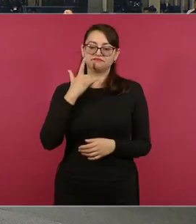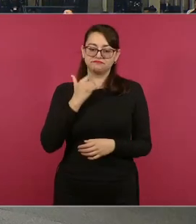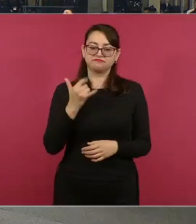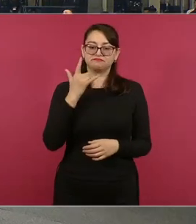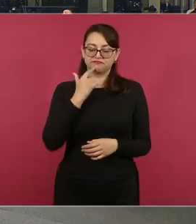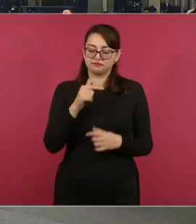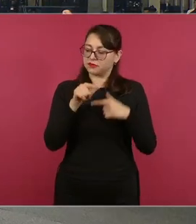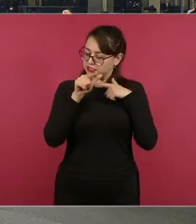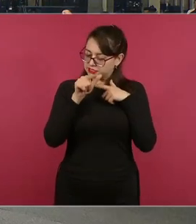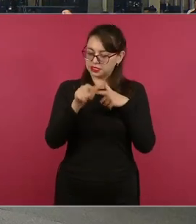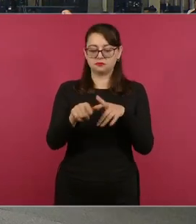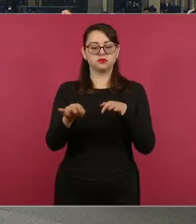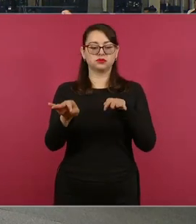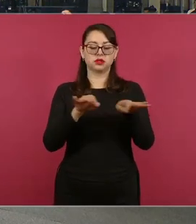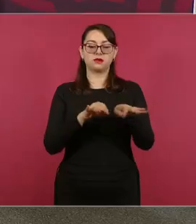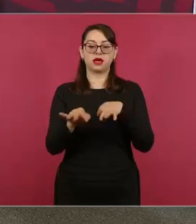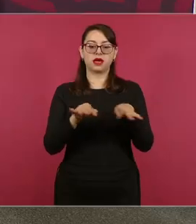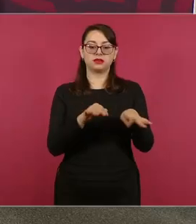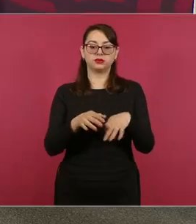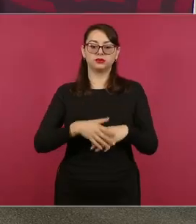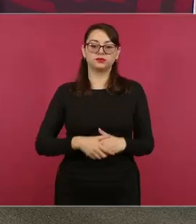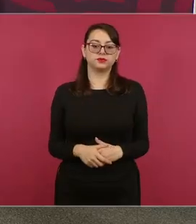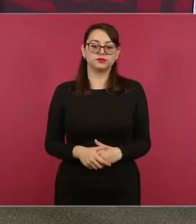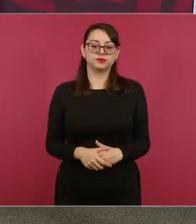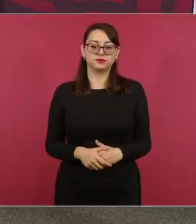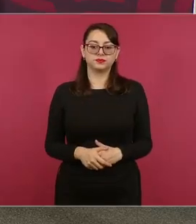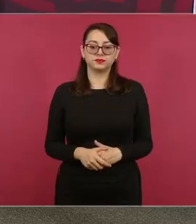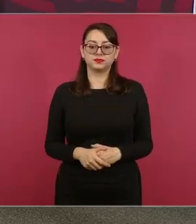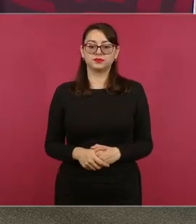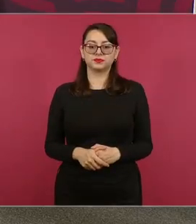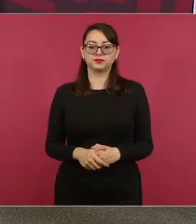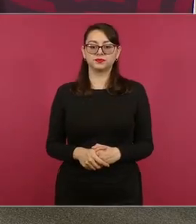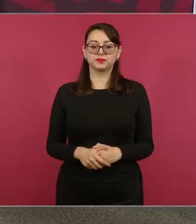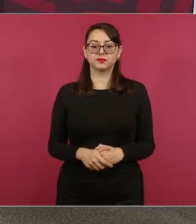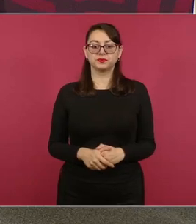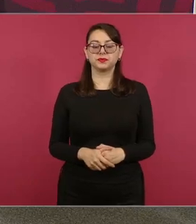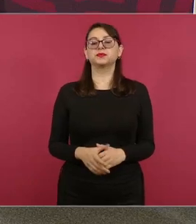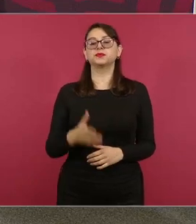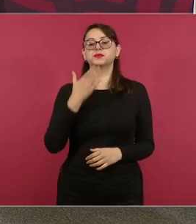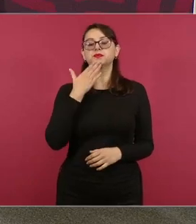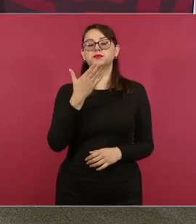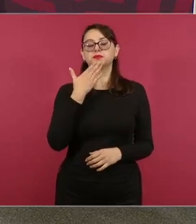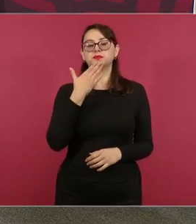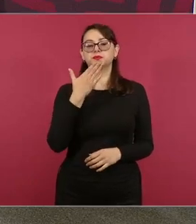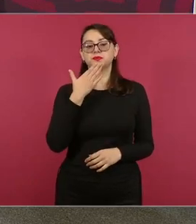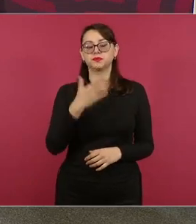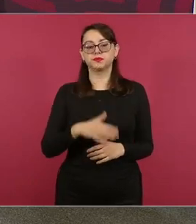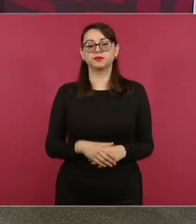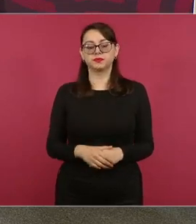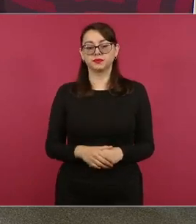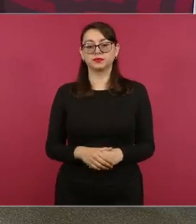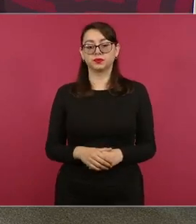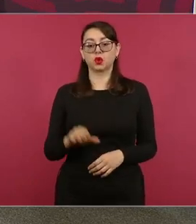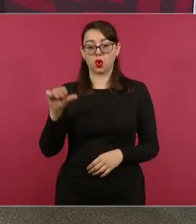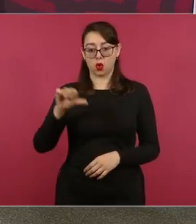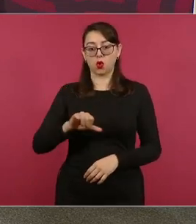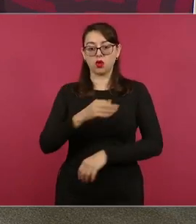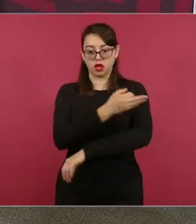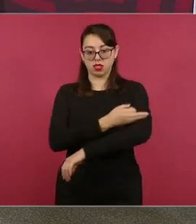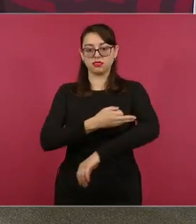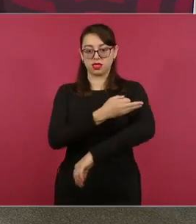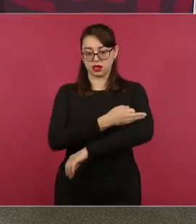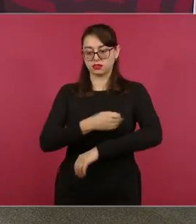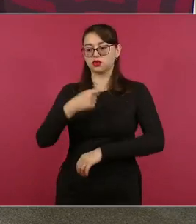nuestro querido Acapulco, presidente. Muy bien, Evelyn, pues nos vamos a ver por la tarde,